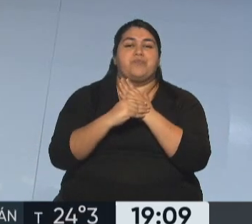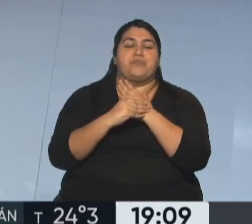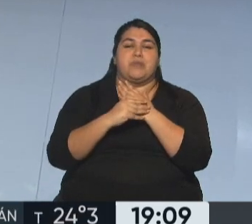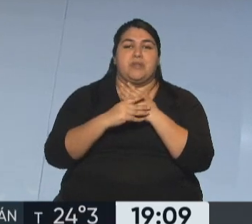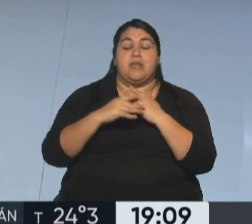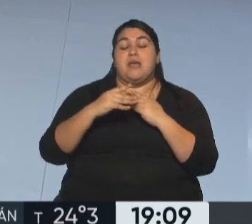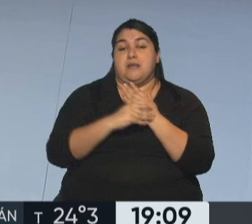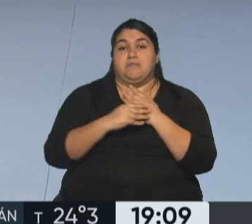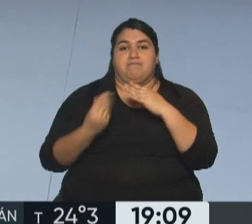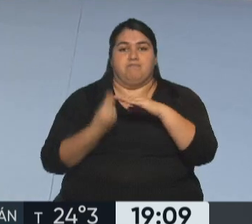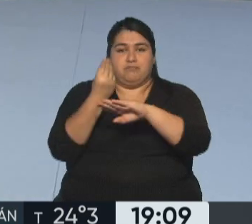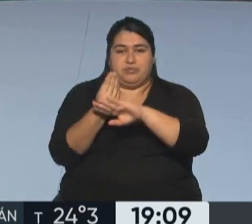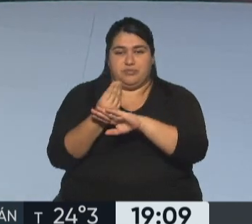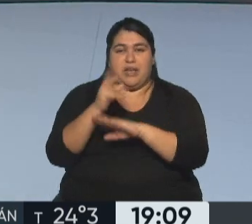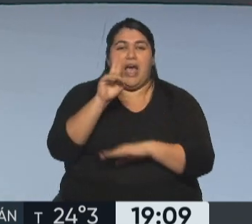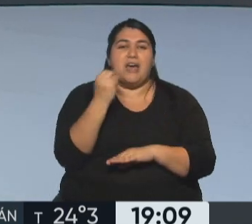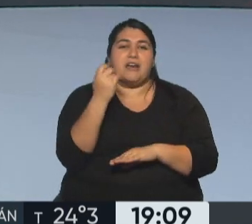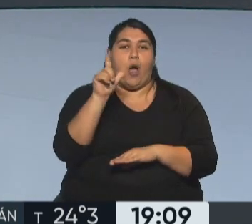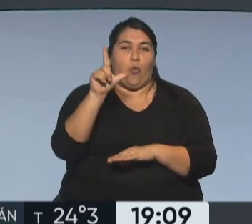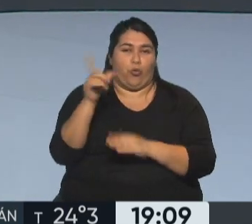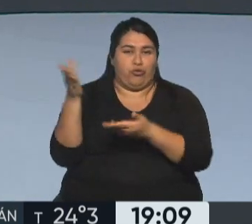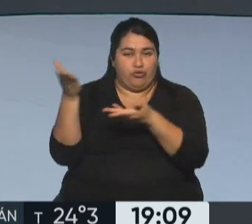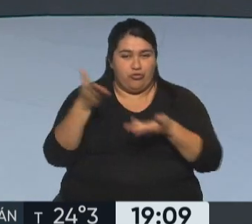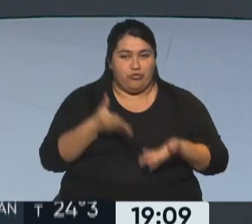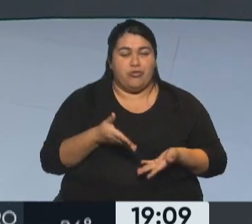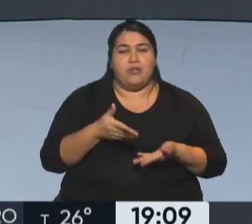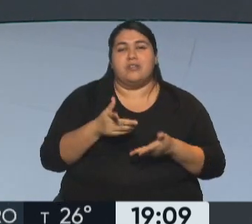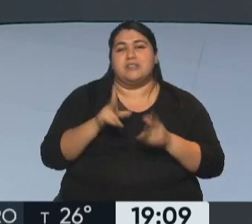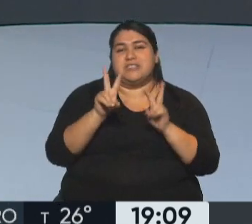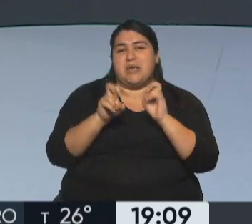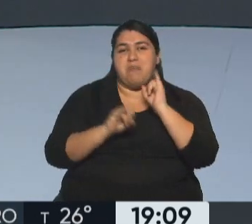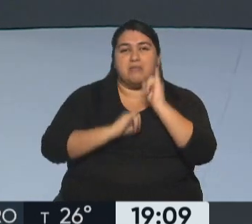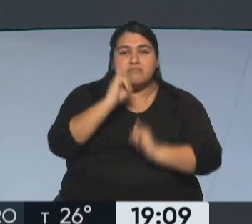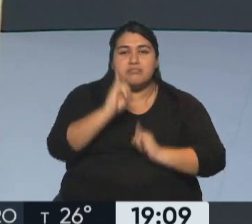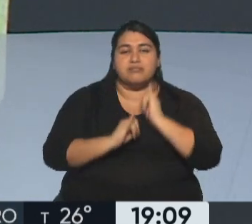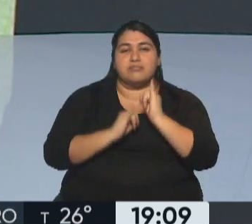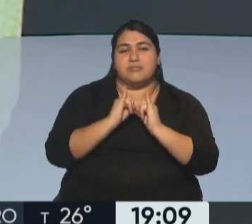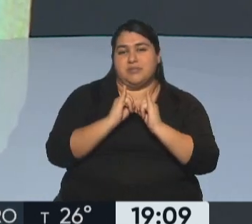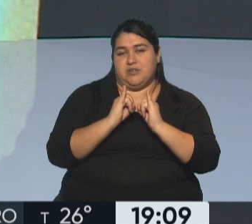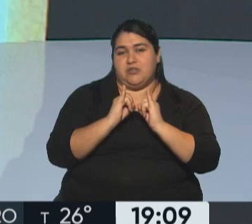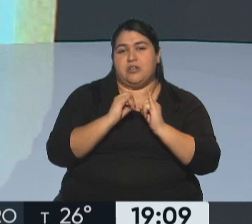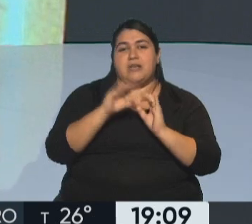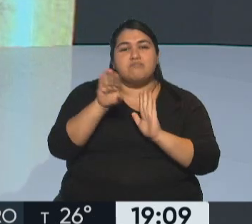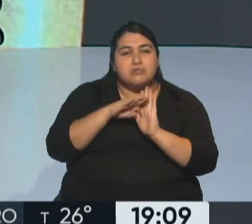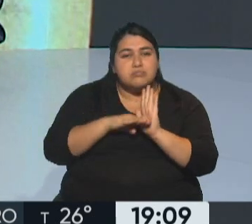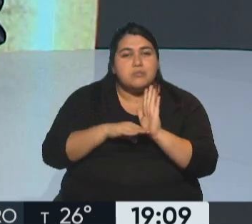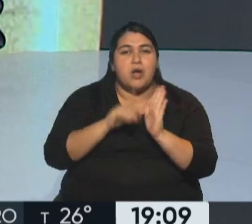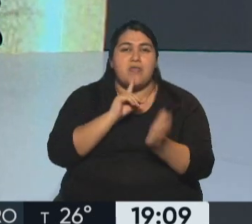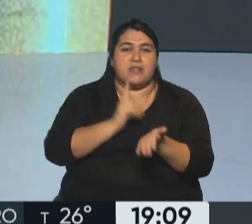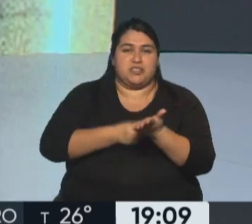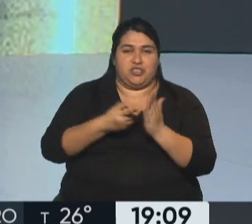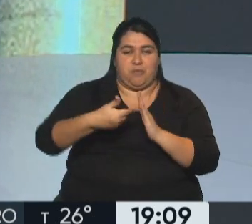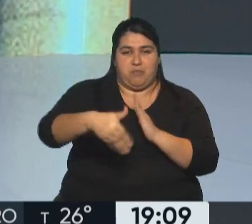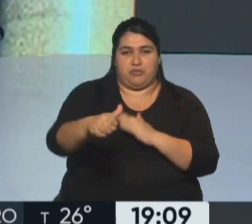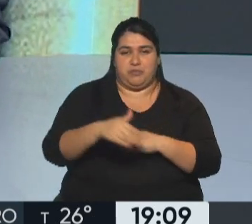Pero tenemos a Raúl de la Torre, nuestro especialista en temas económicos, para ampliar sobre la agenda y sobre las medidas que vienen a partir